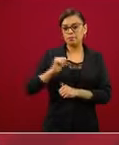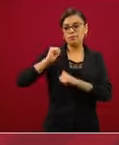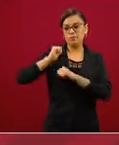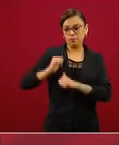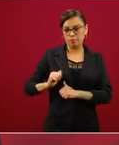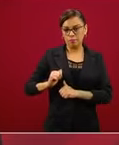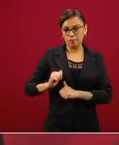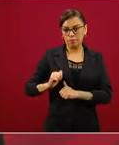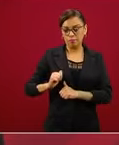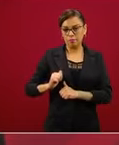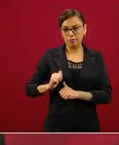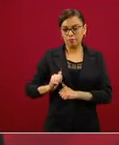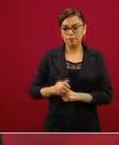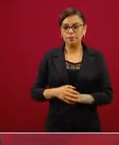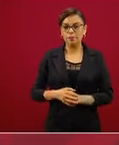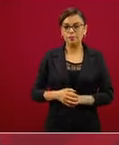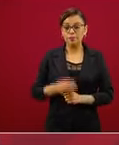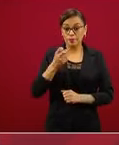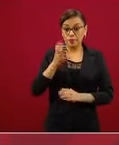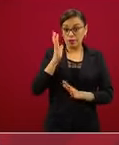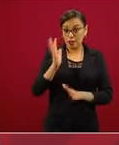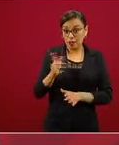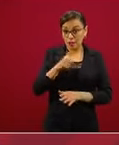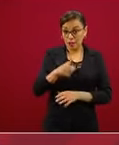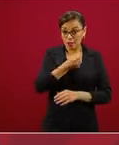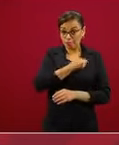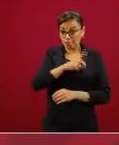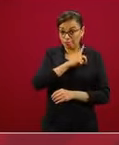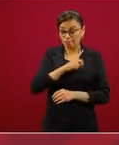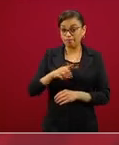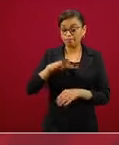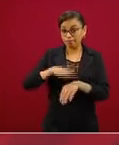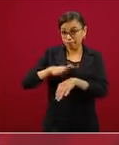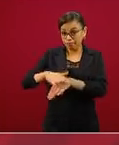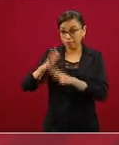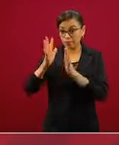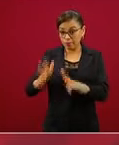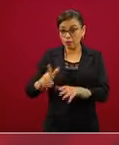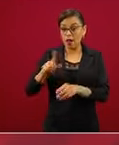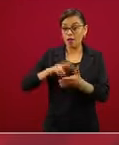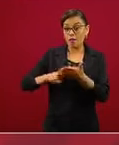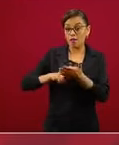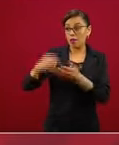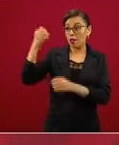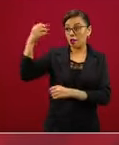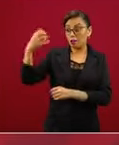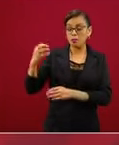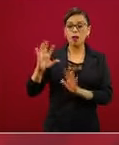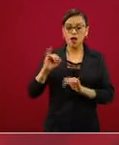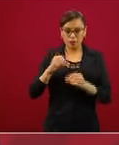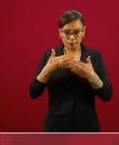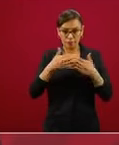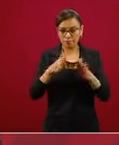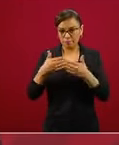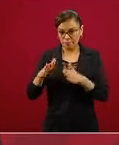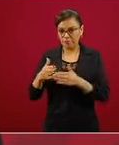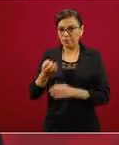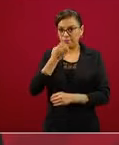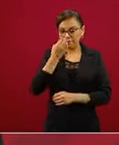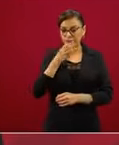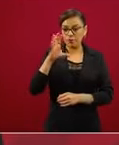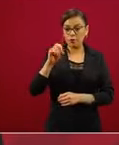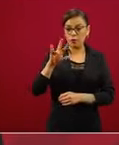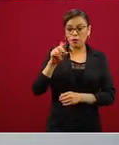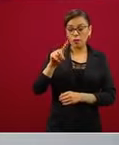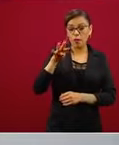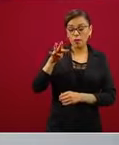verde. Si algo ha hecho evidente, es una segunda consideración, el COVID-19 es la gran